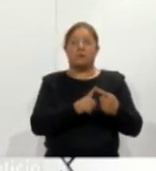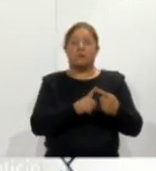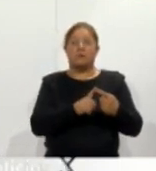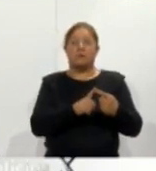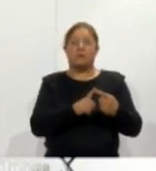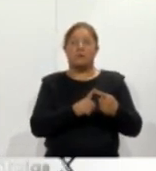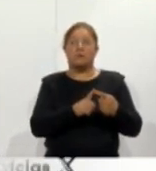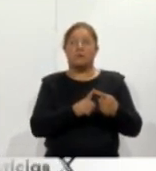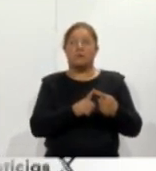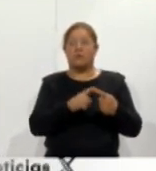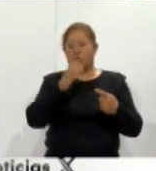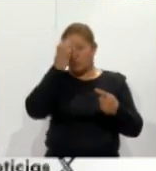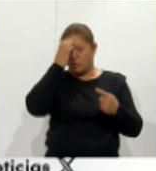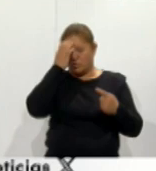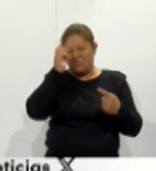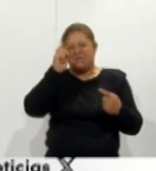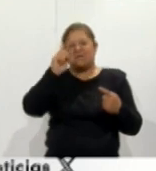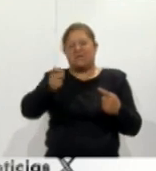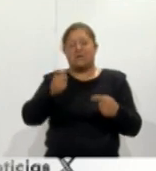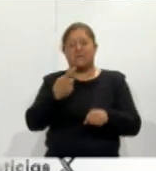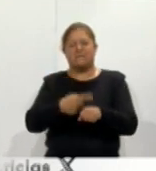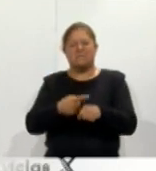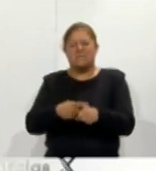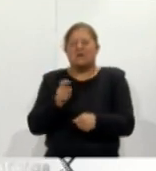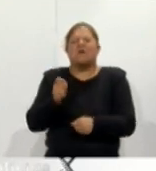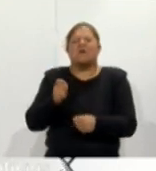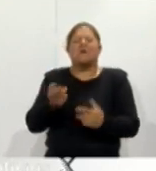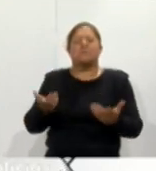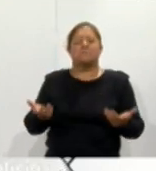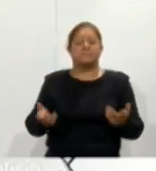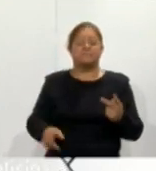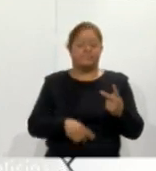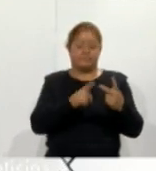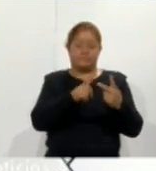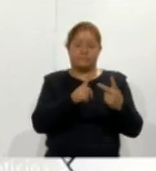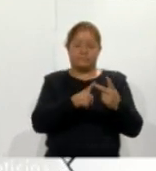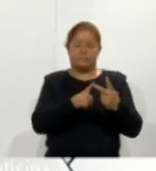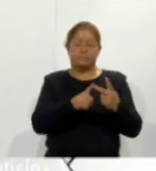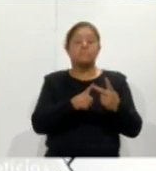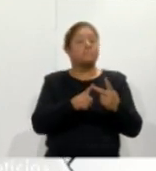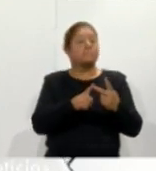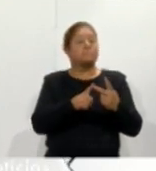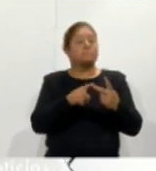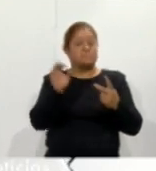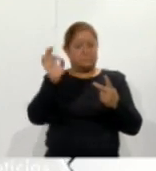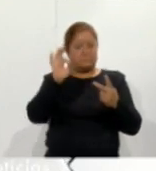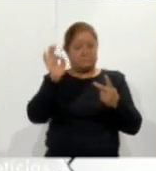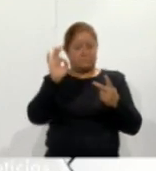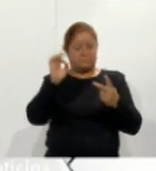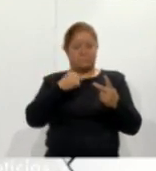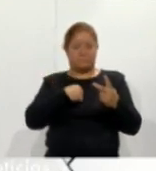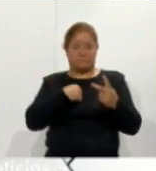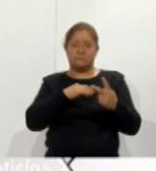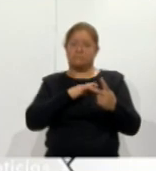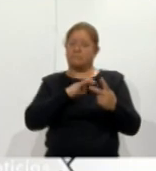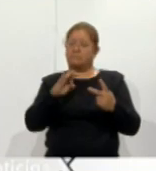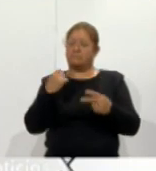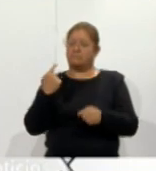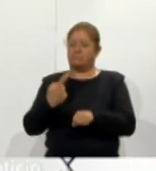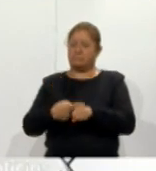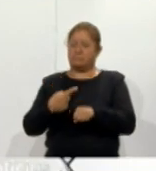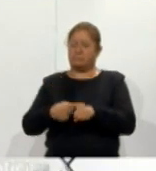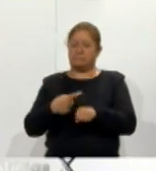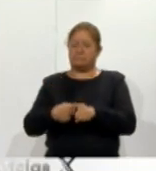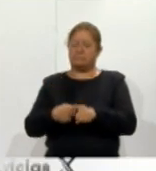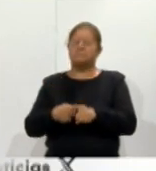conocer qué significa la enfermedad dos empezar a identificar cuáles pueden ser las conductas que les pueden ayudar